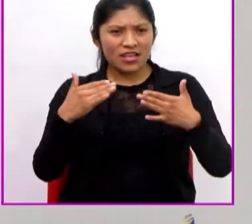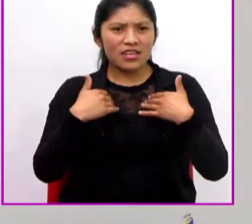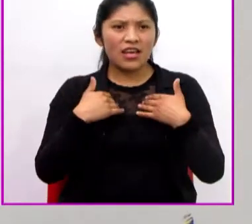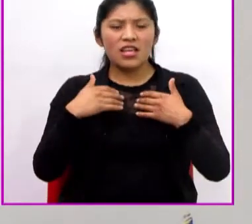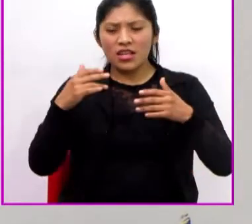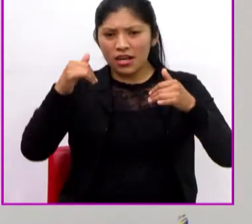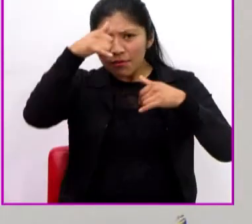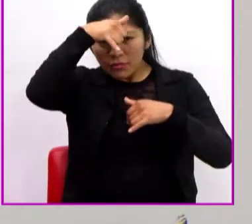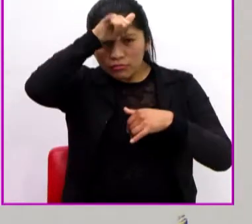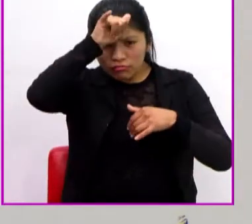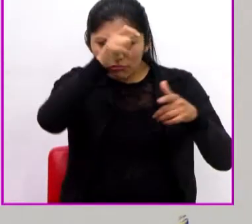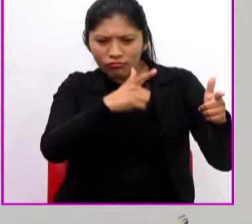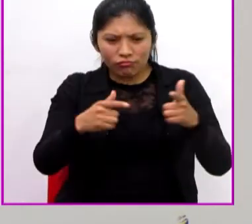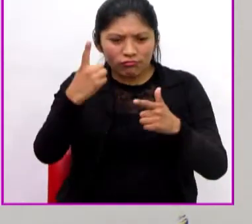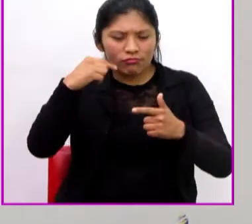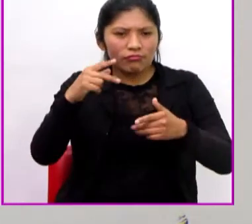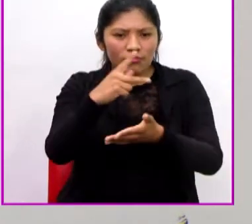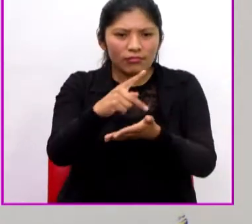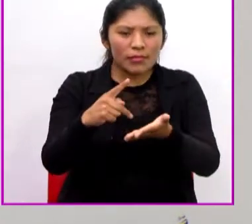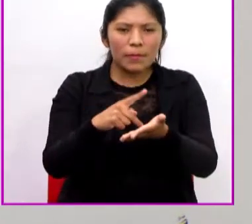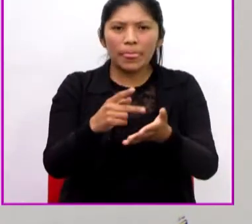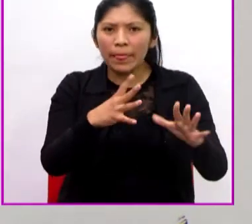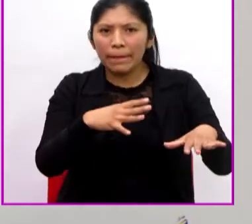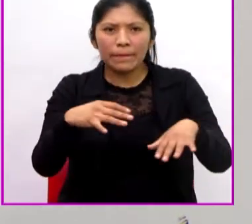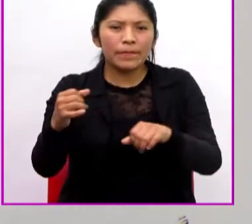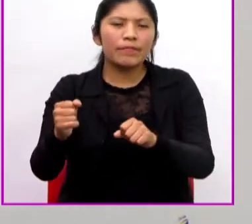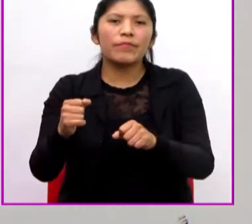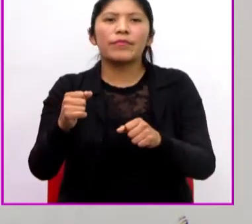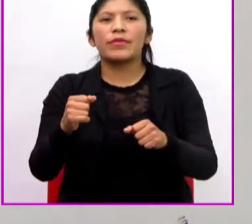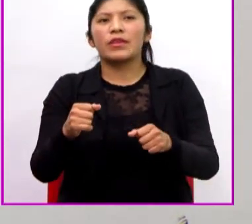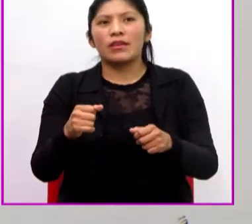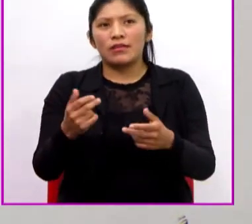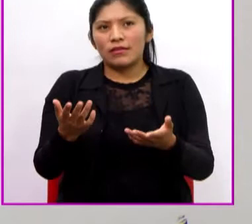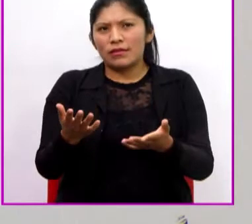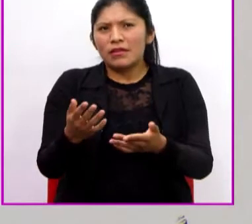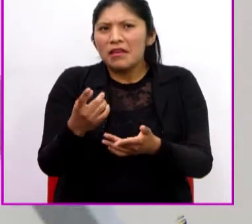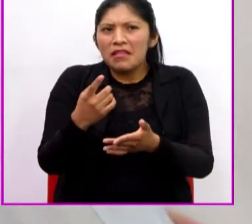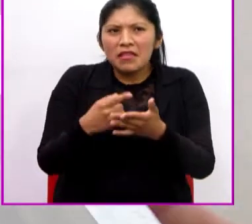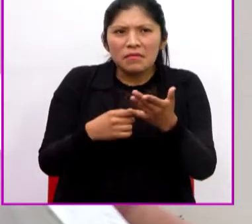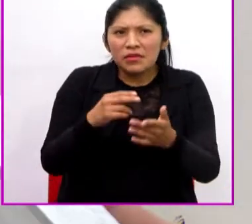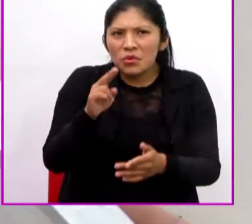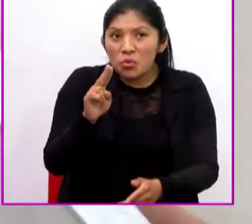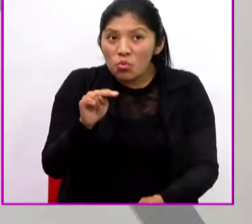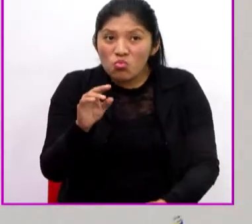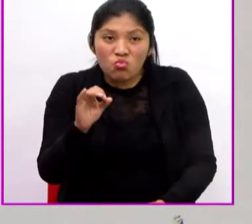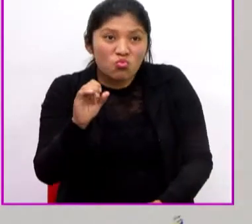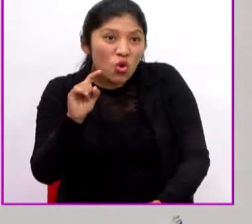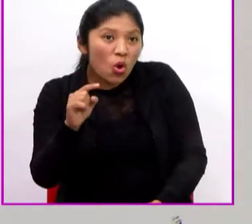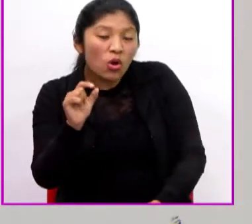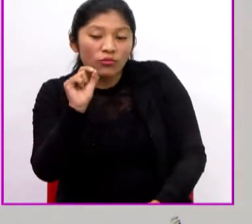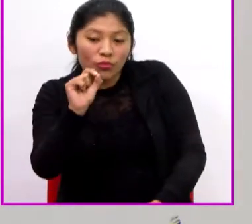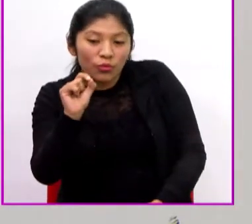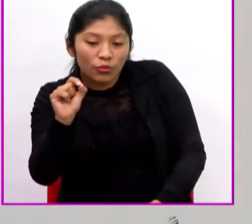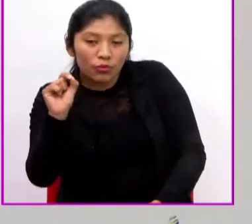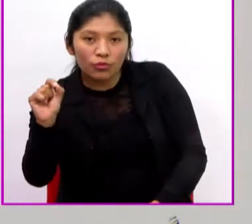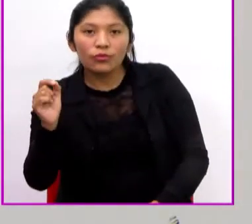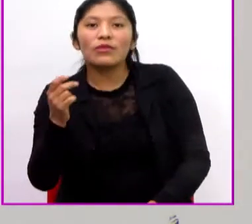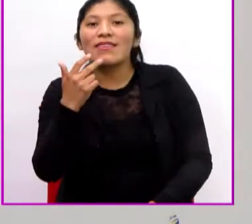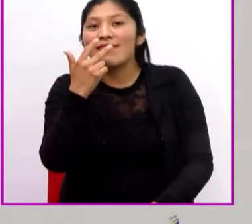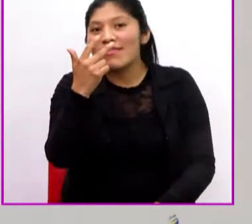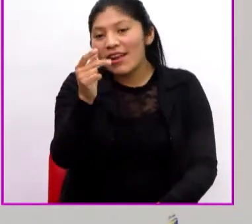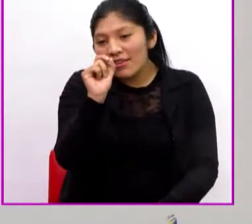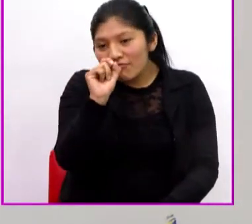listos para entrar a la plaza. Deben ser unos. Y ahí vemos que se están resaltando los puntos